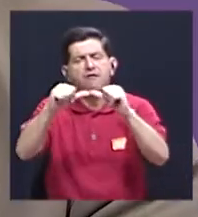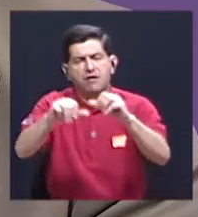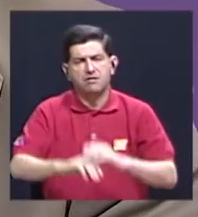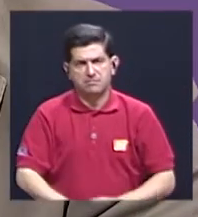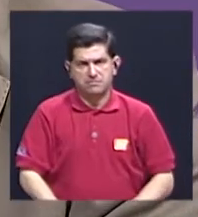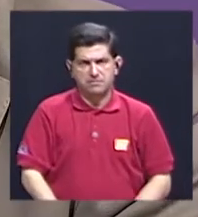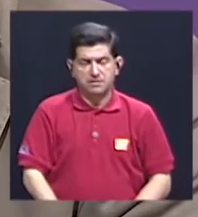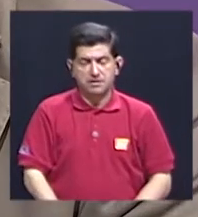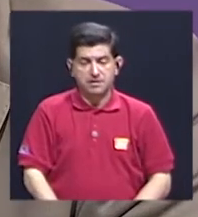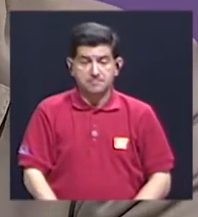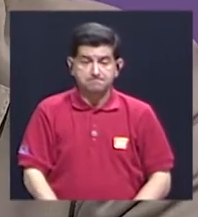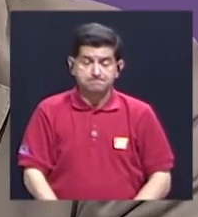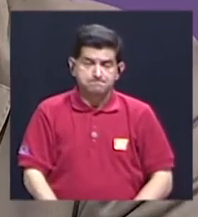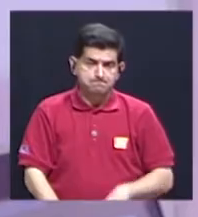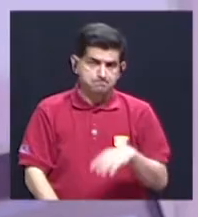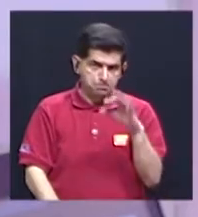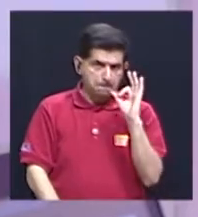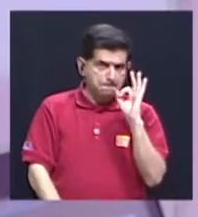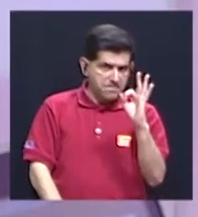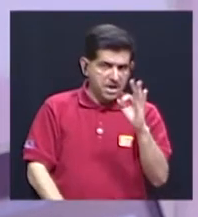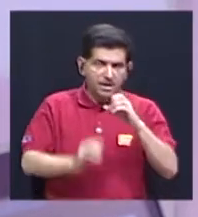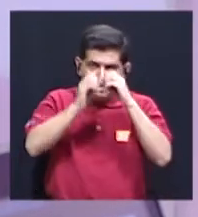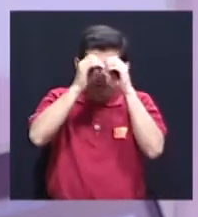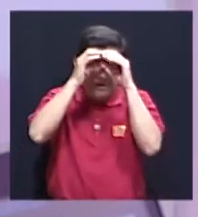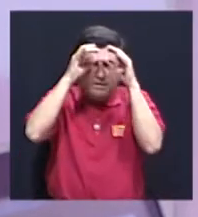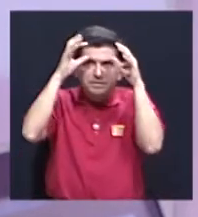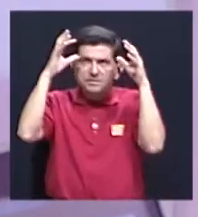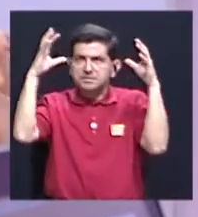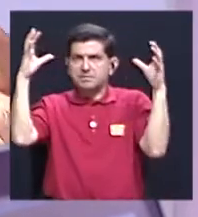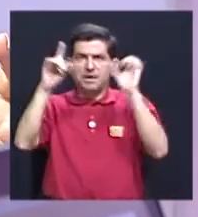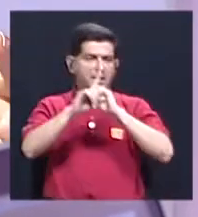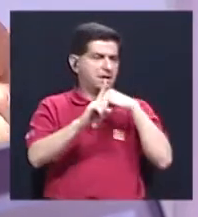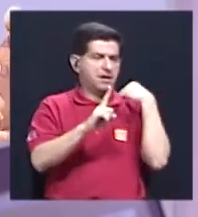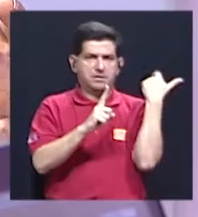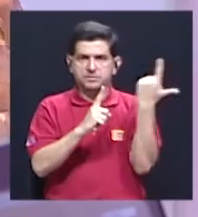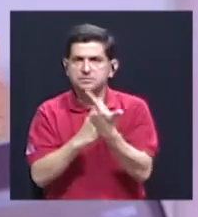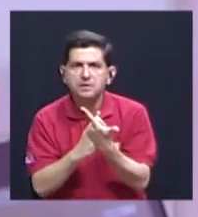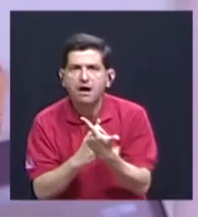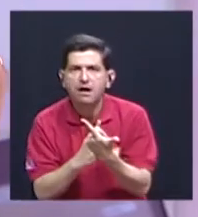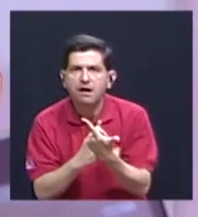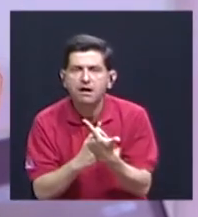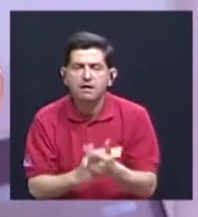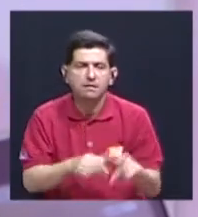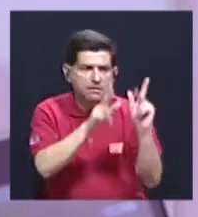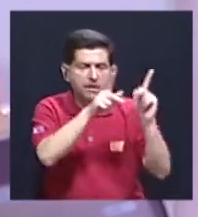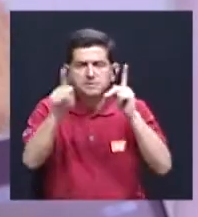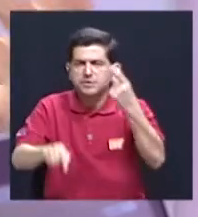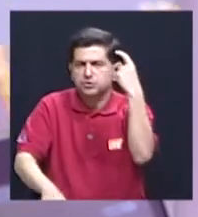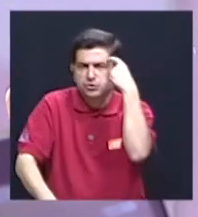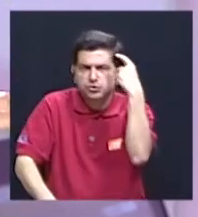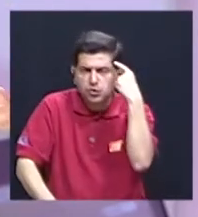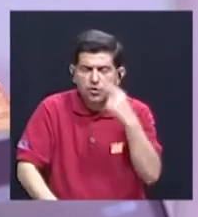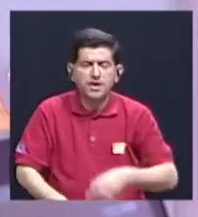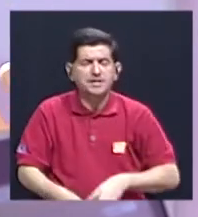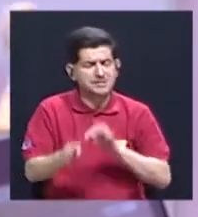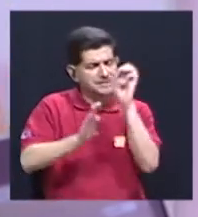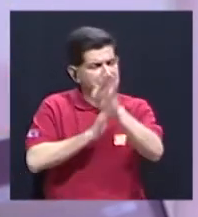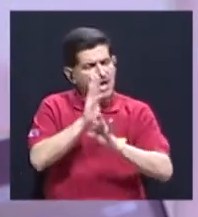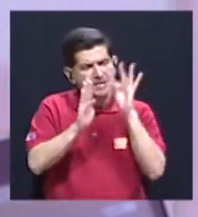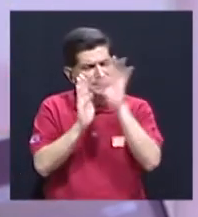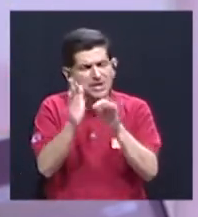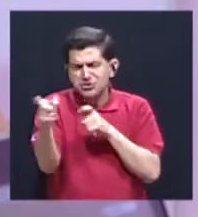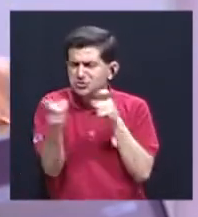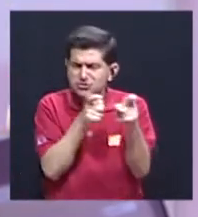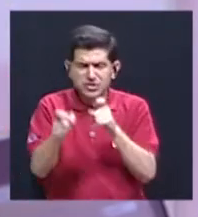Bueno, es que el imaginario social, en el imaginario social dominan esos estereotipos de género